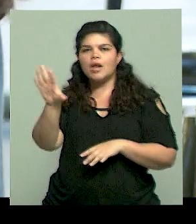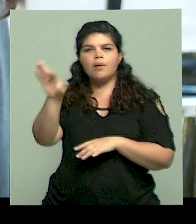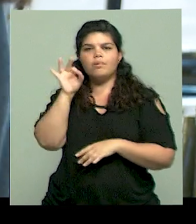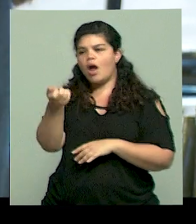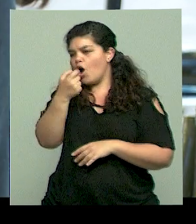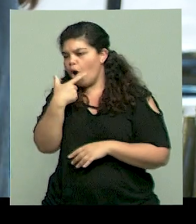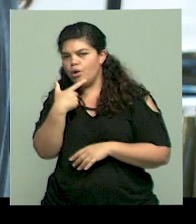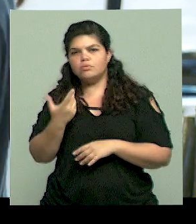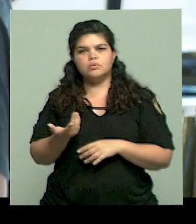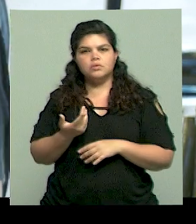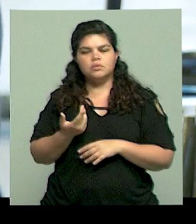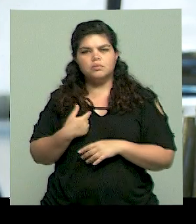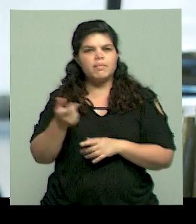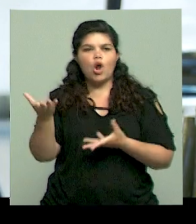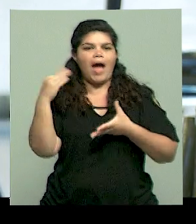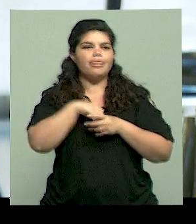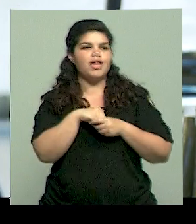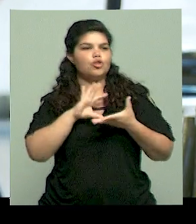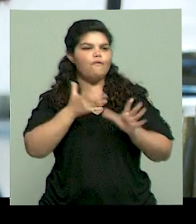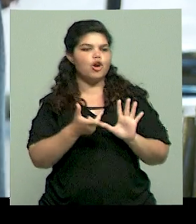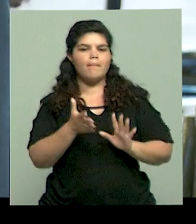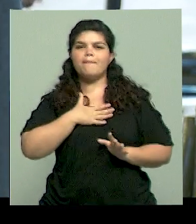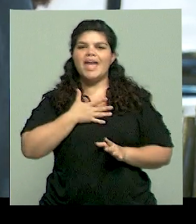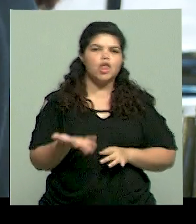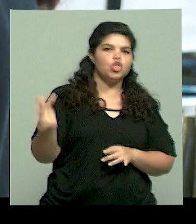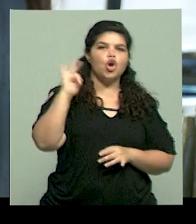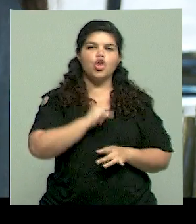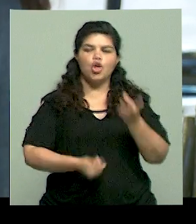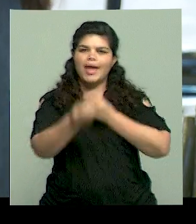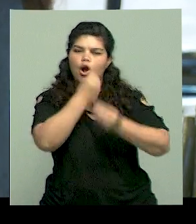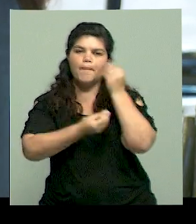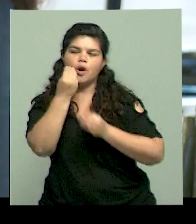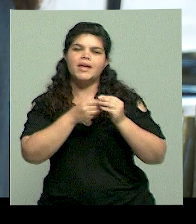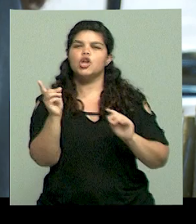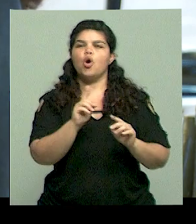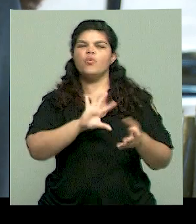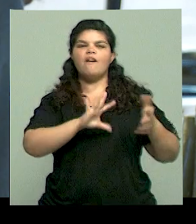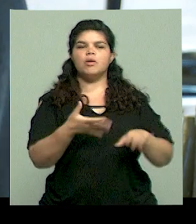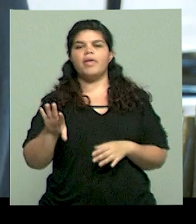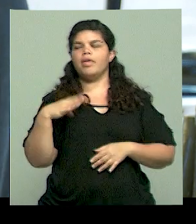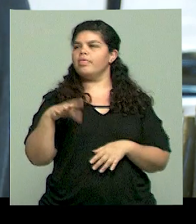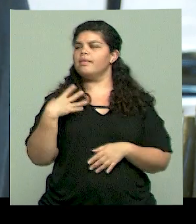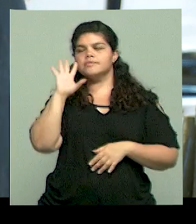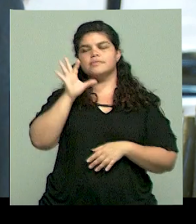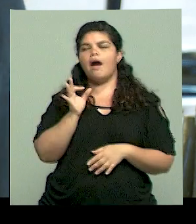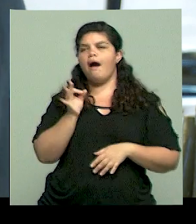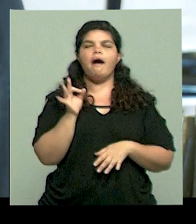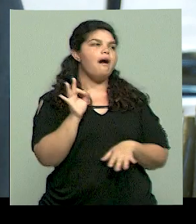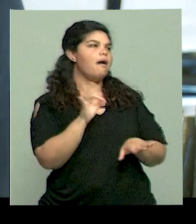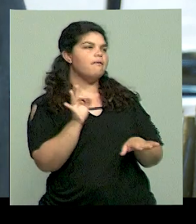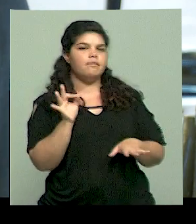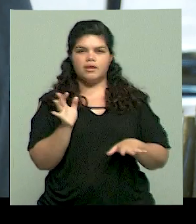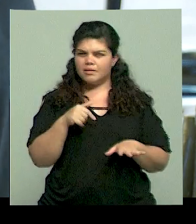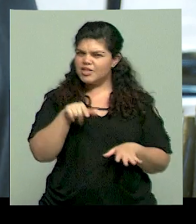alimentación, porque yo tengo otra forma de alimentarme. Pero es un poco como subestimarnos. Tal cual, sí.